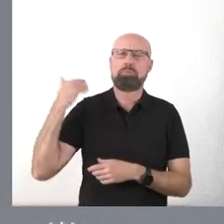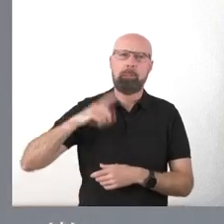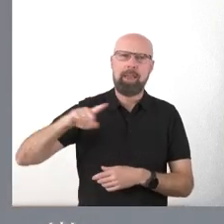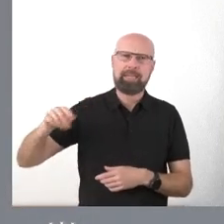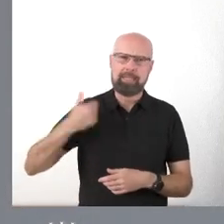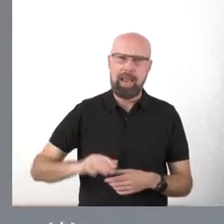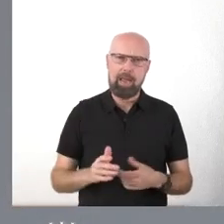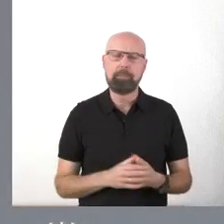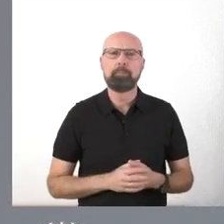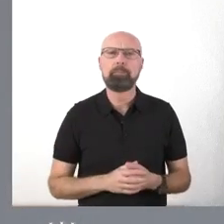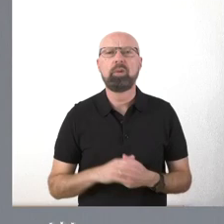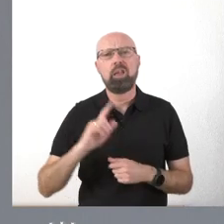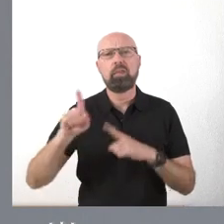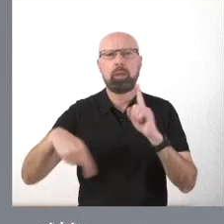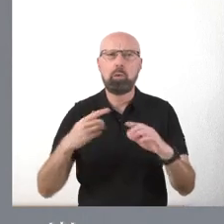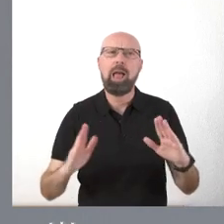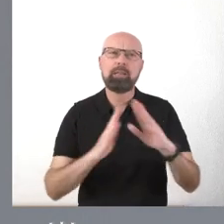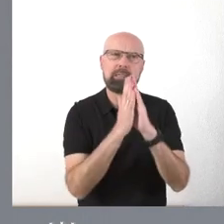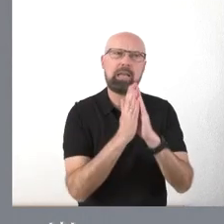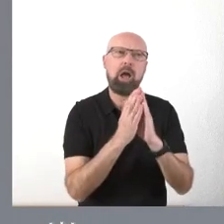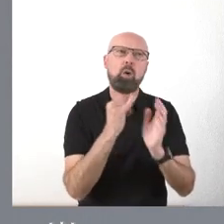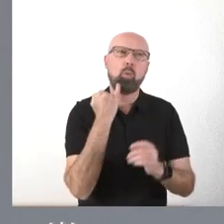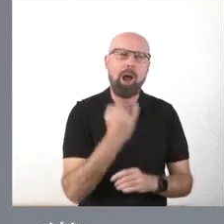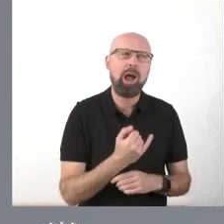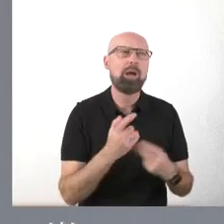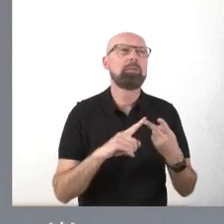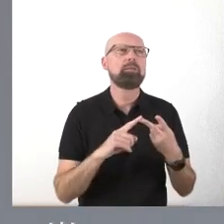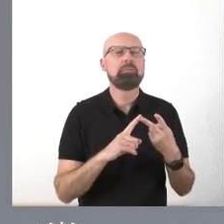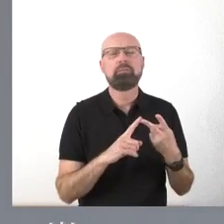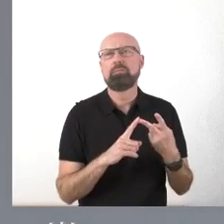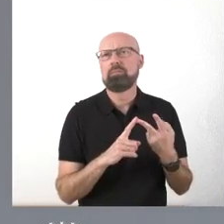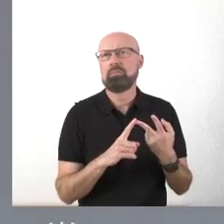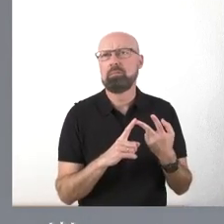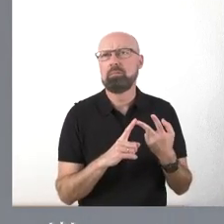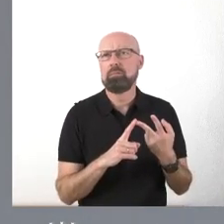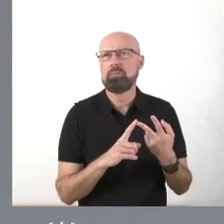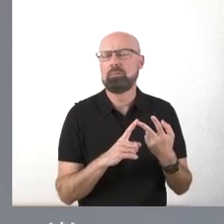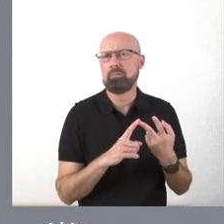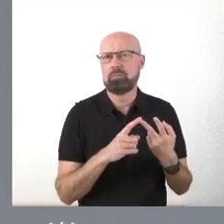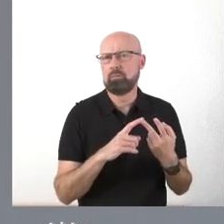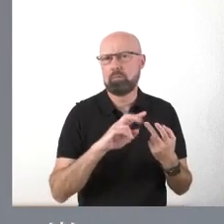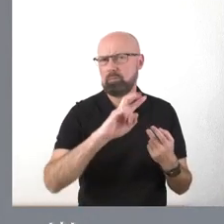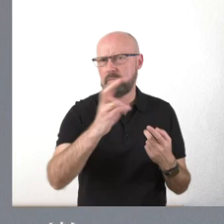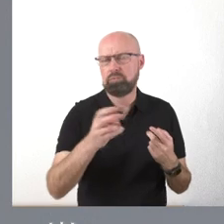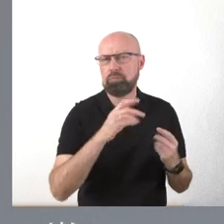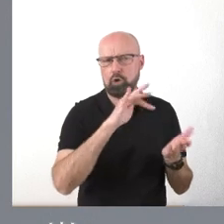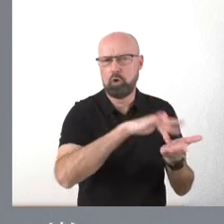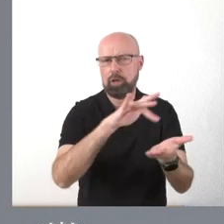después he estado en San Juan, he estado en el Museo Numantino en distintas